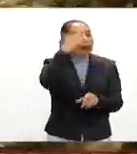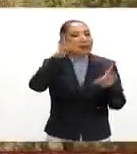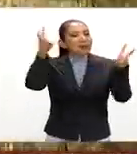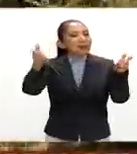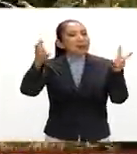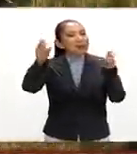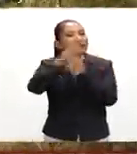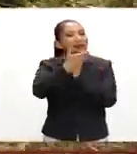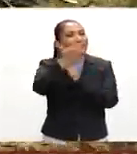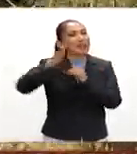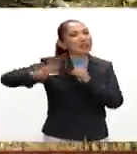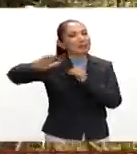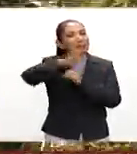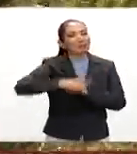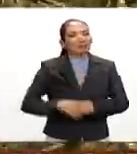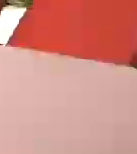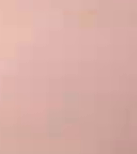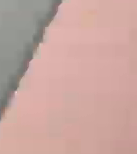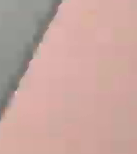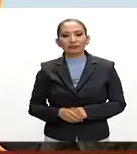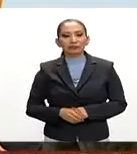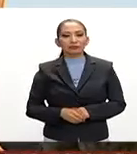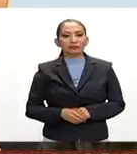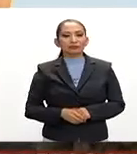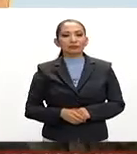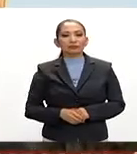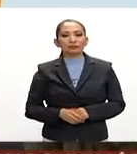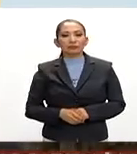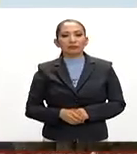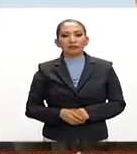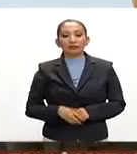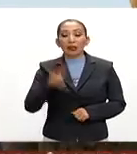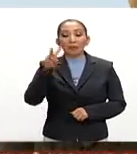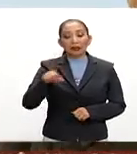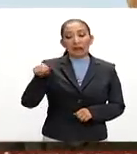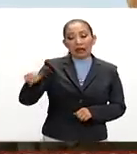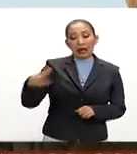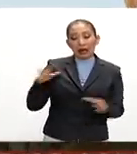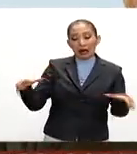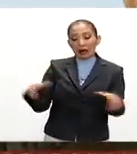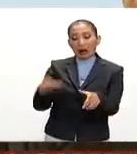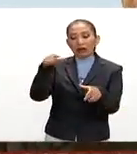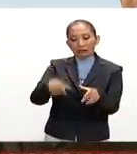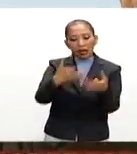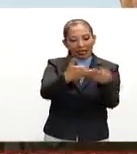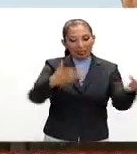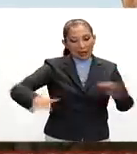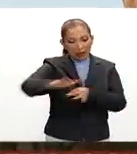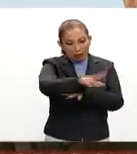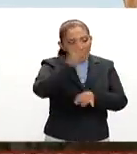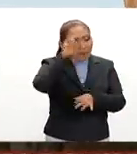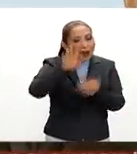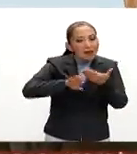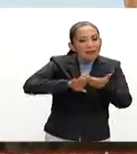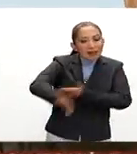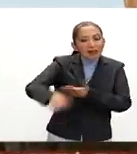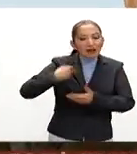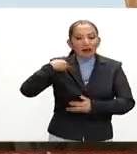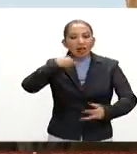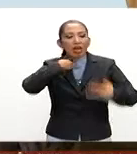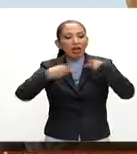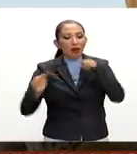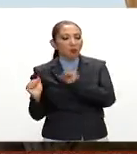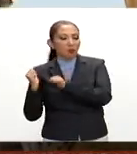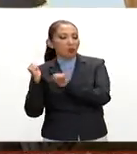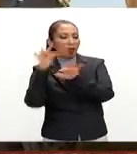temas ambientales la idea es que ellos estén en las áreas naturales terrestres para evitar presiones de